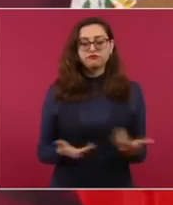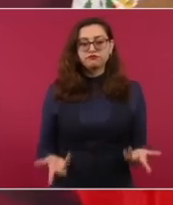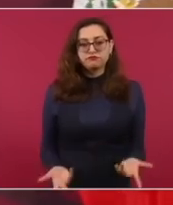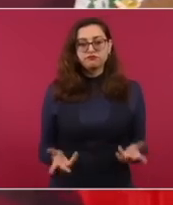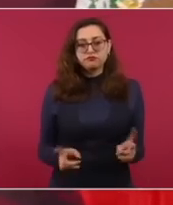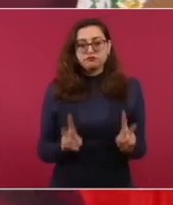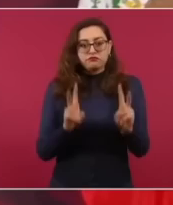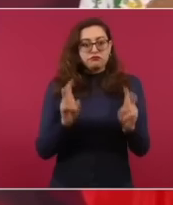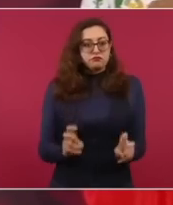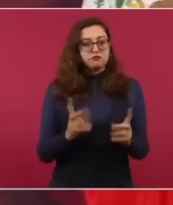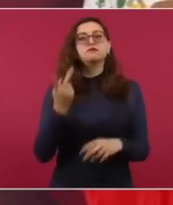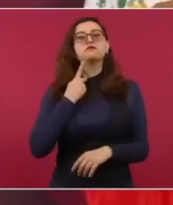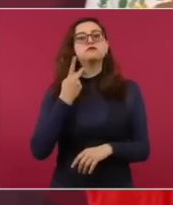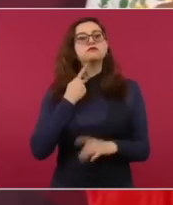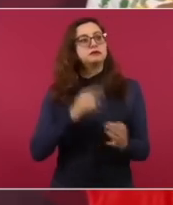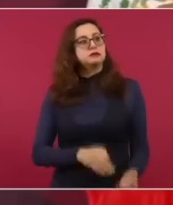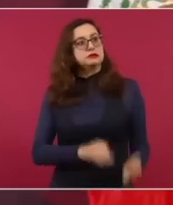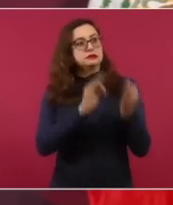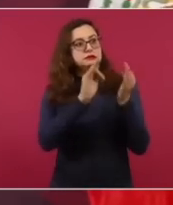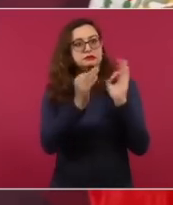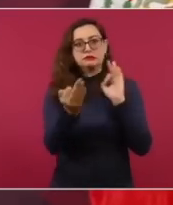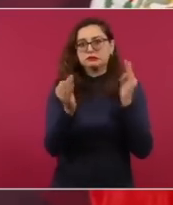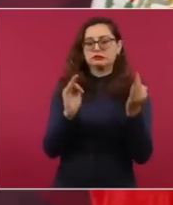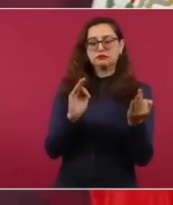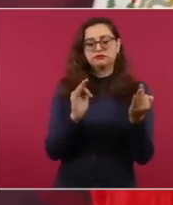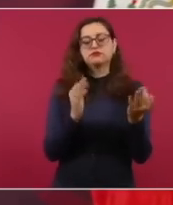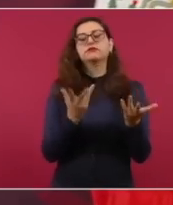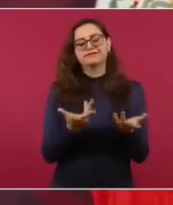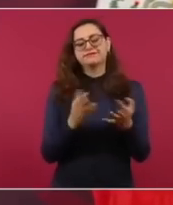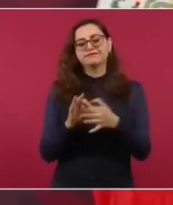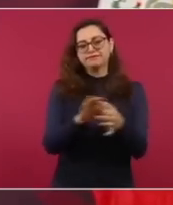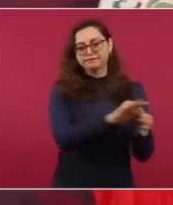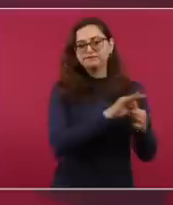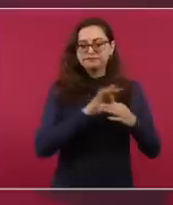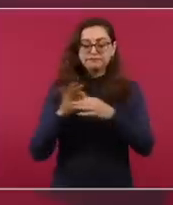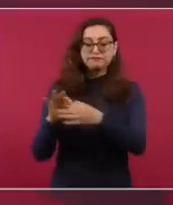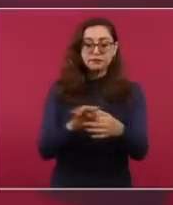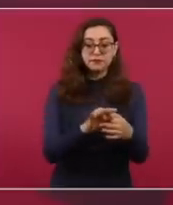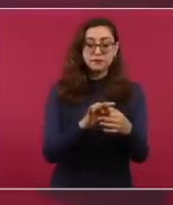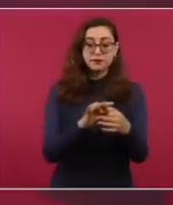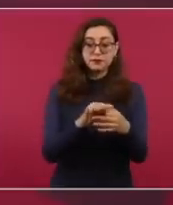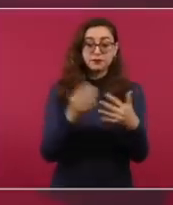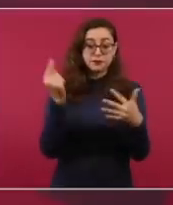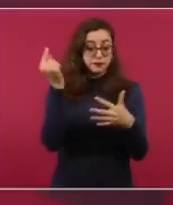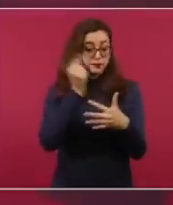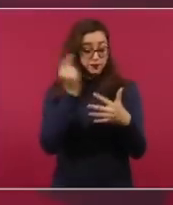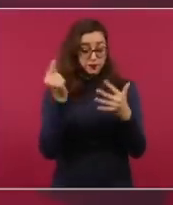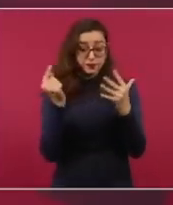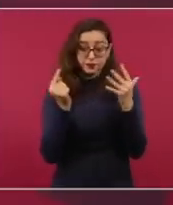vecindad. Entonces, hay elementos muy